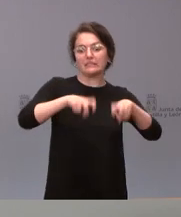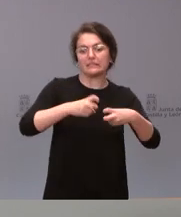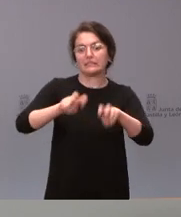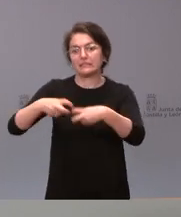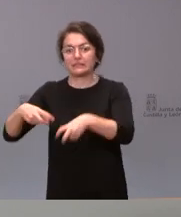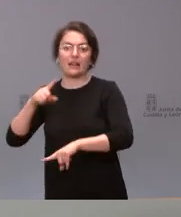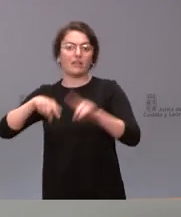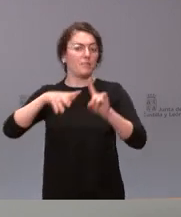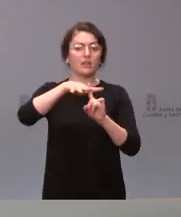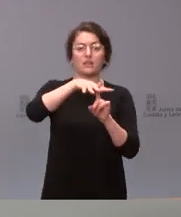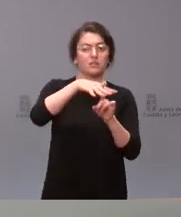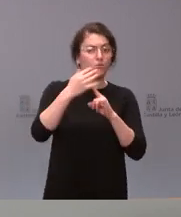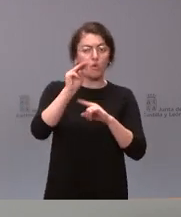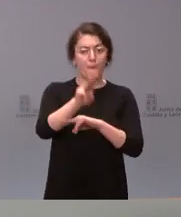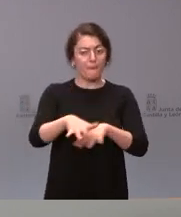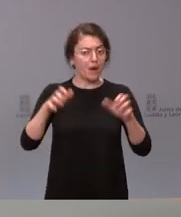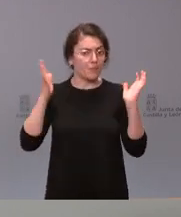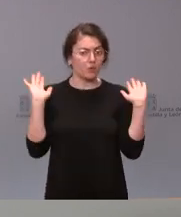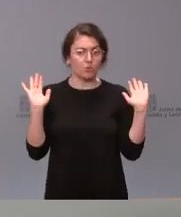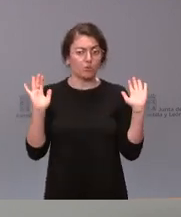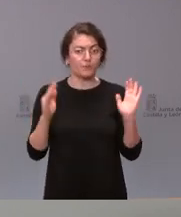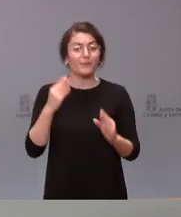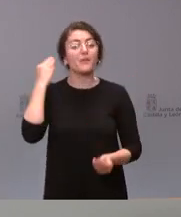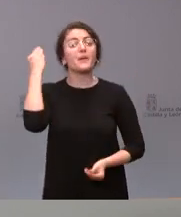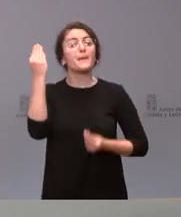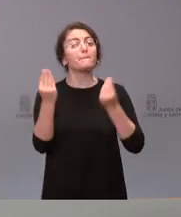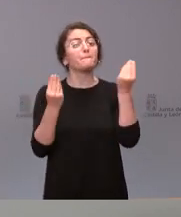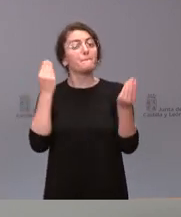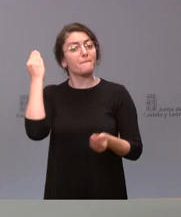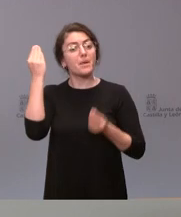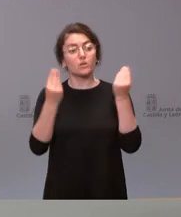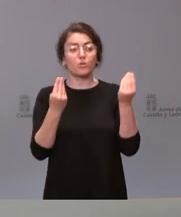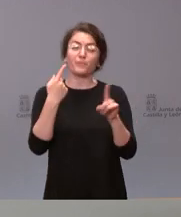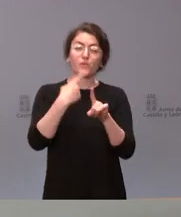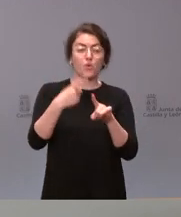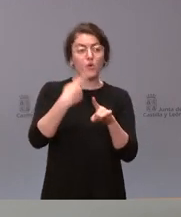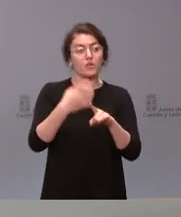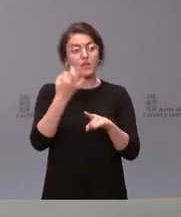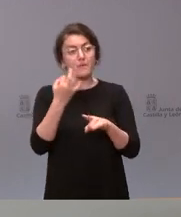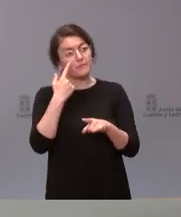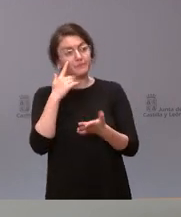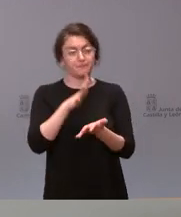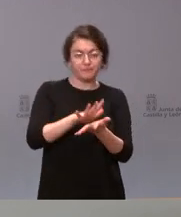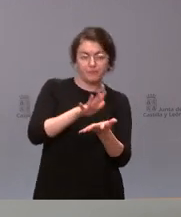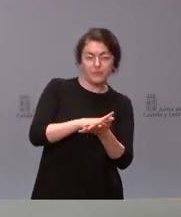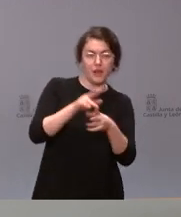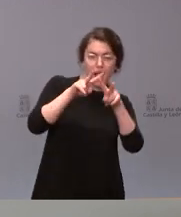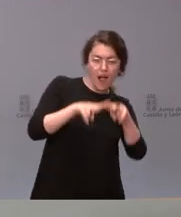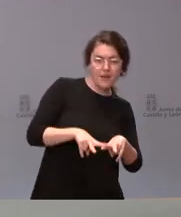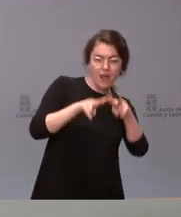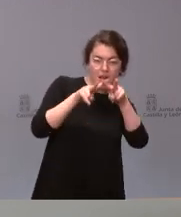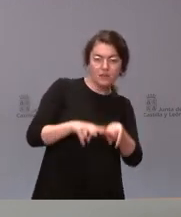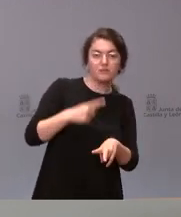de cuáles son las circunstancias parlamentarias. Yo creo que hay cosas que requieren sosiego, estudio, análisis, valoración, búsqueda de acuerdos y de consensos.